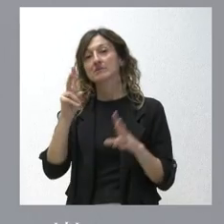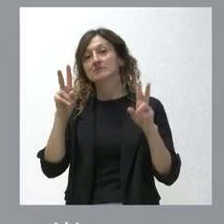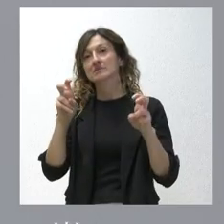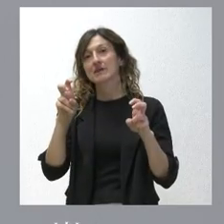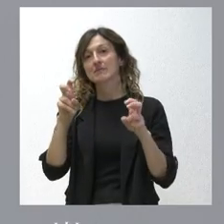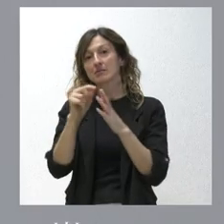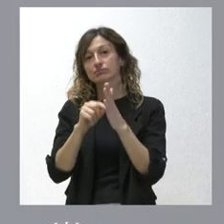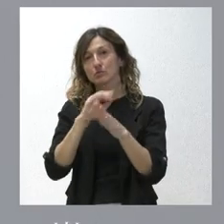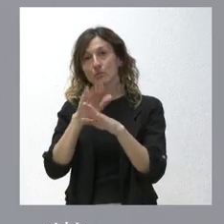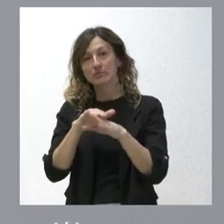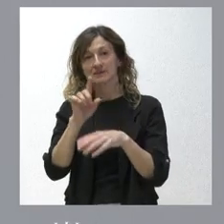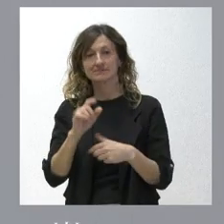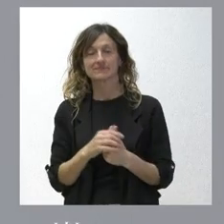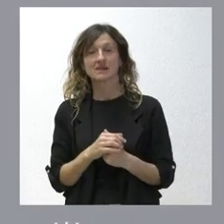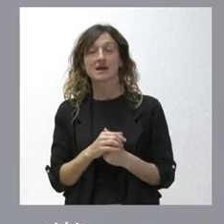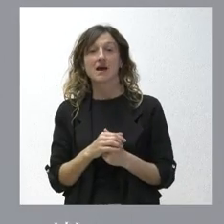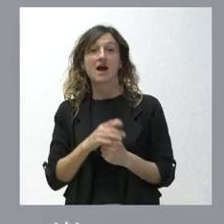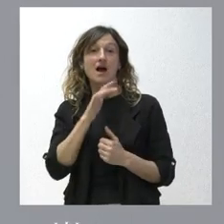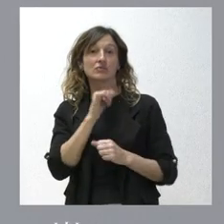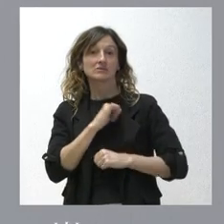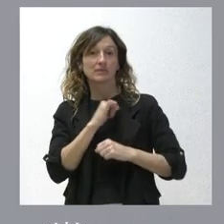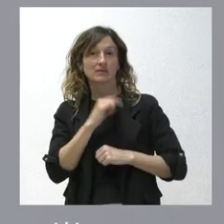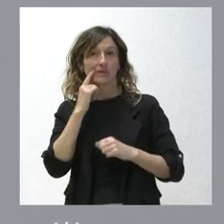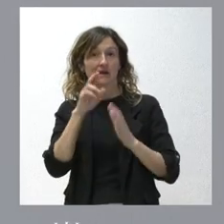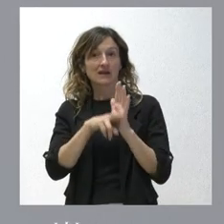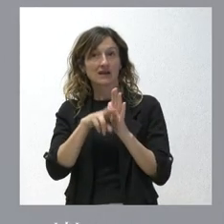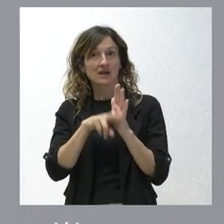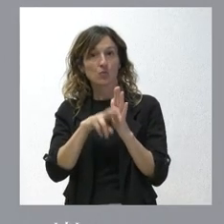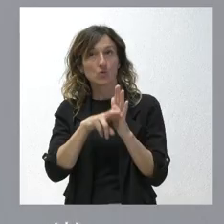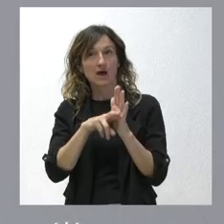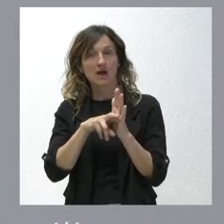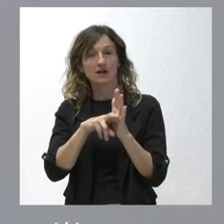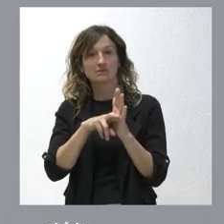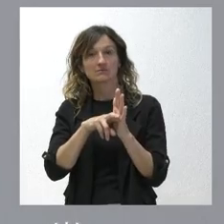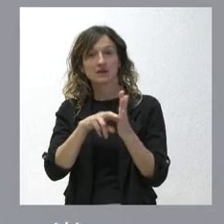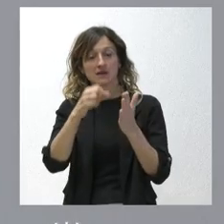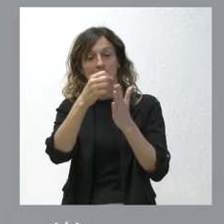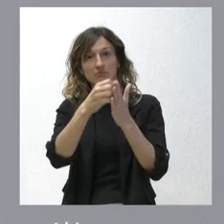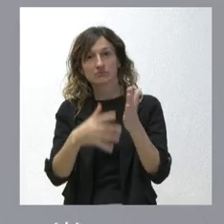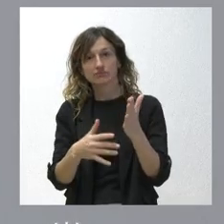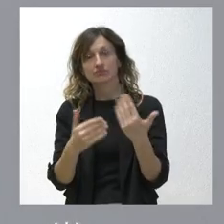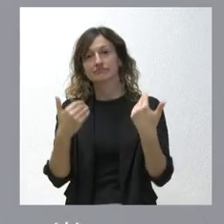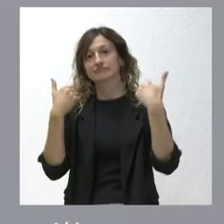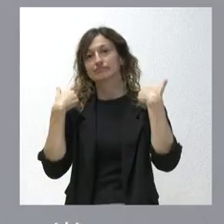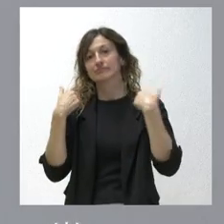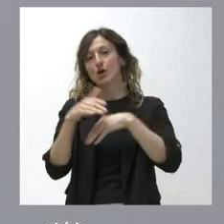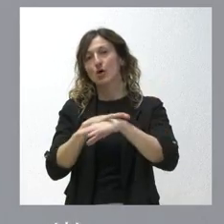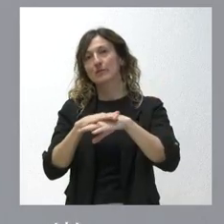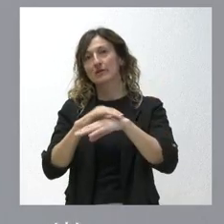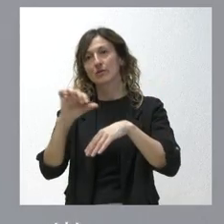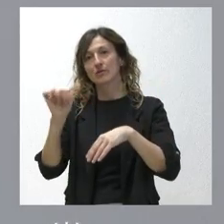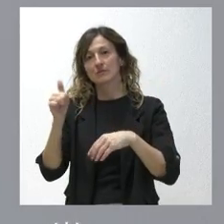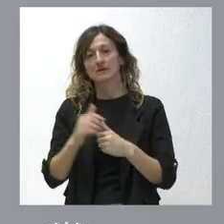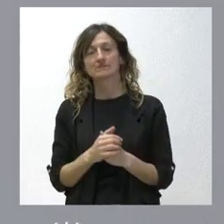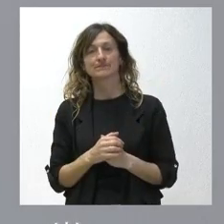premisa. Ahora estamos en la expectativa de que se pueda regular este registro por parte del órgano competente que es el Gobierno de España. Lo